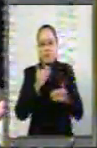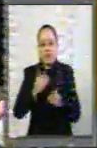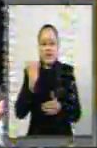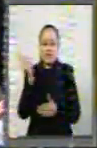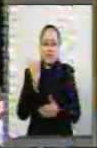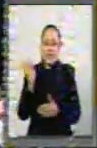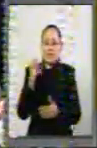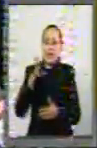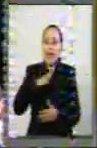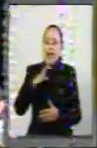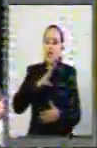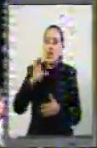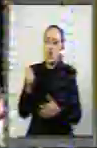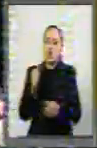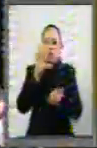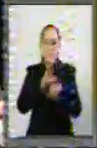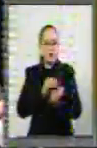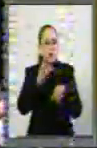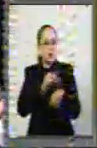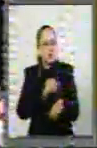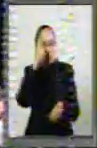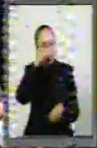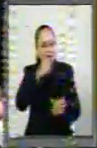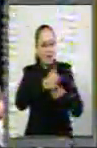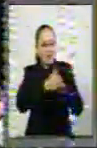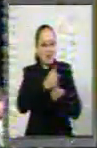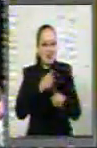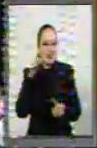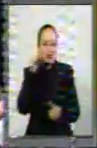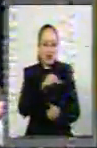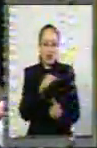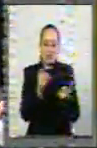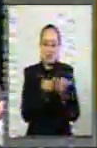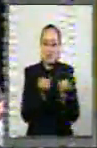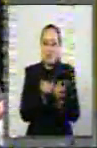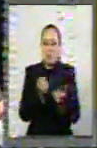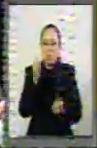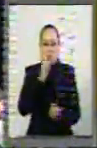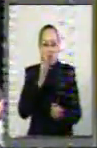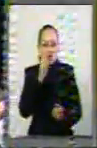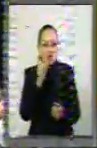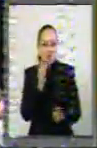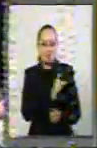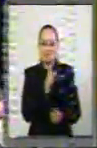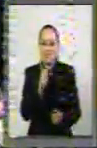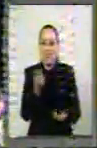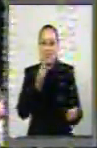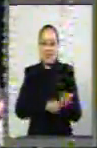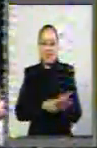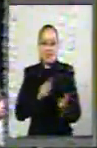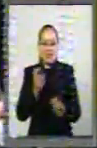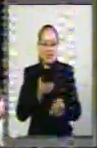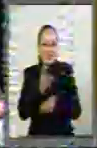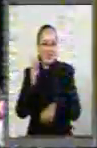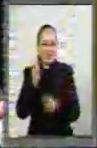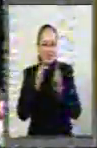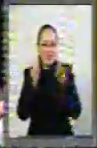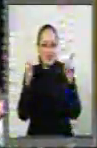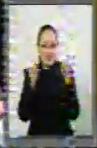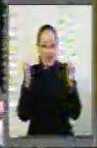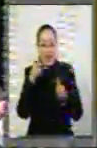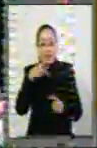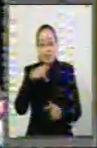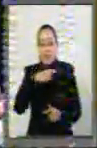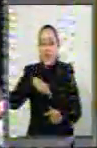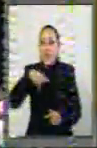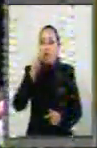también para competir. Prácticamente van a ser mujeres las que van a competir en el Estado de Tlaxcala. Y a todas les